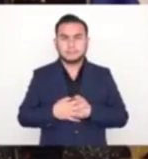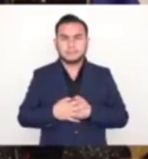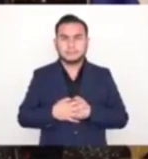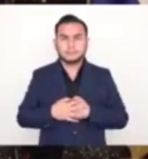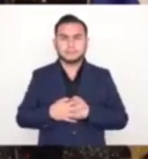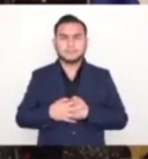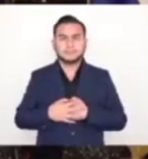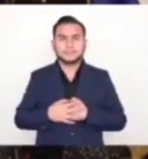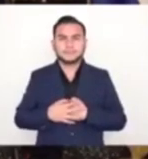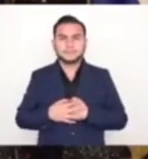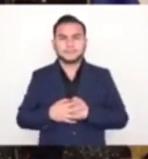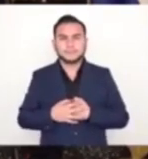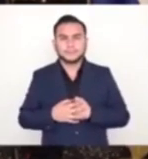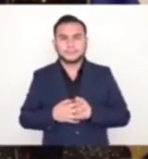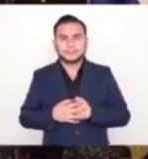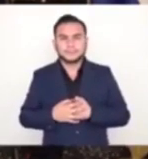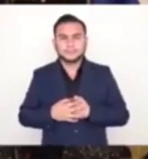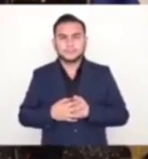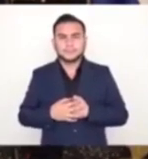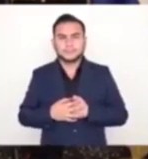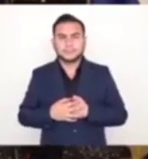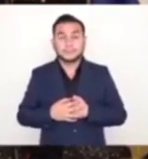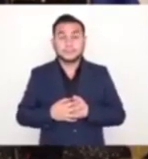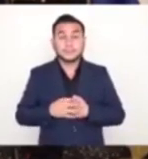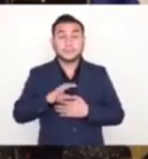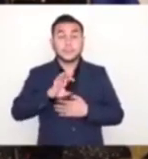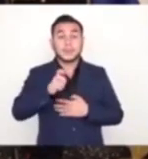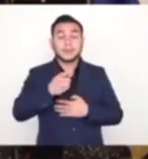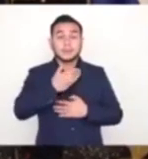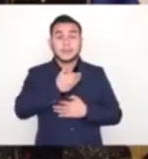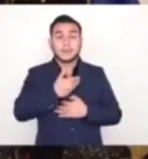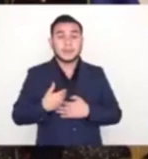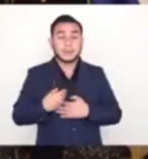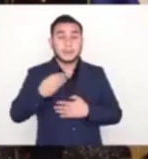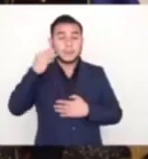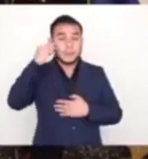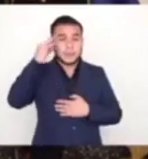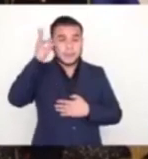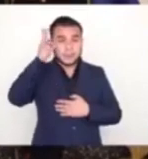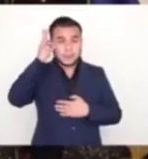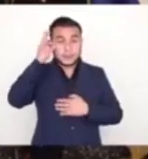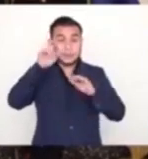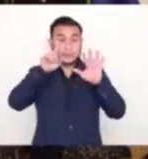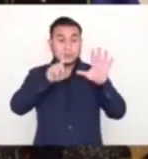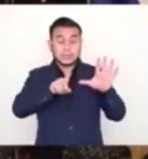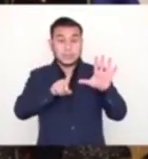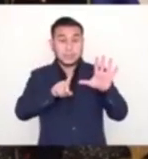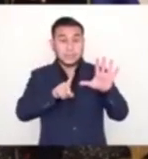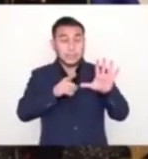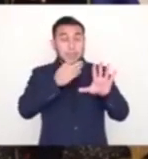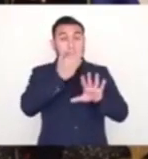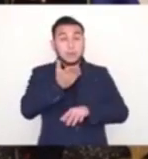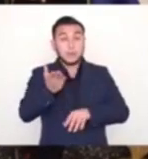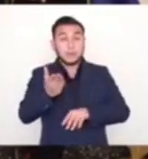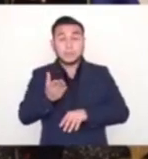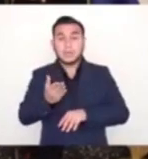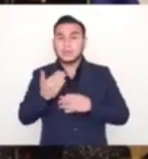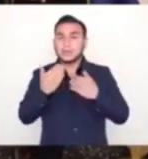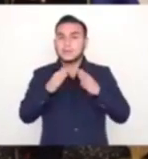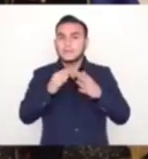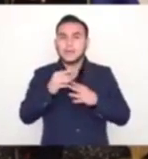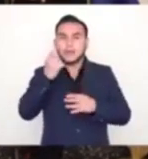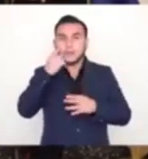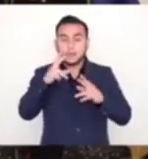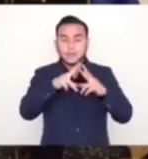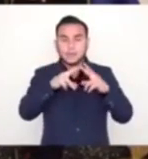bien afamado expresidente de la República con seis órdenes de captura, asilado